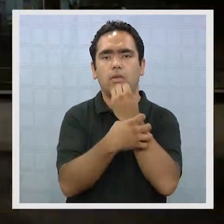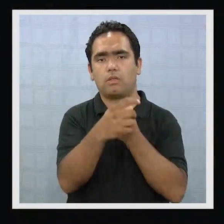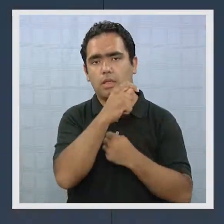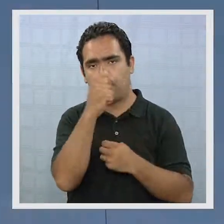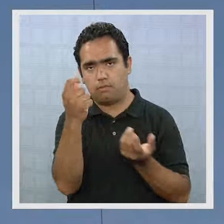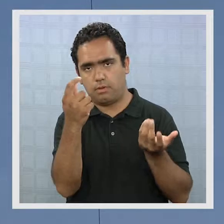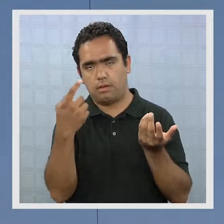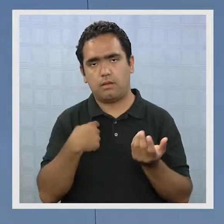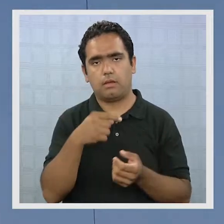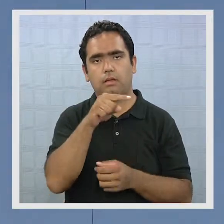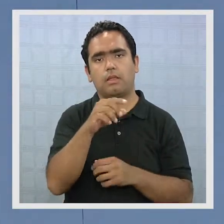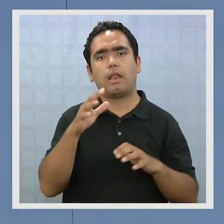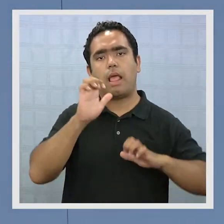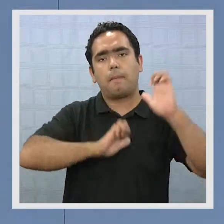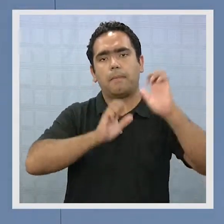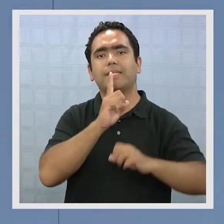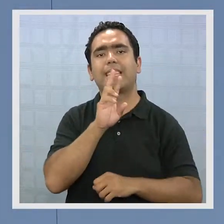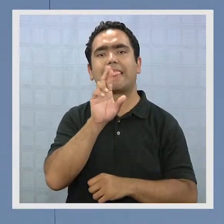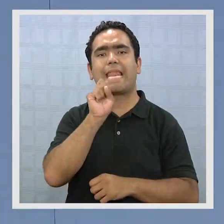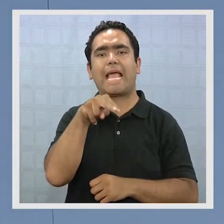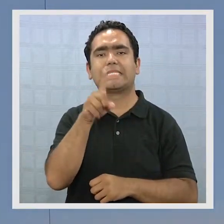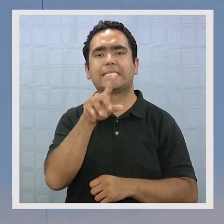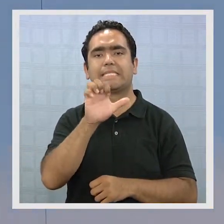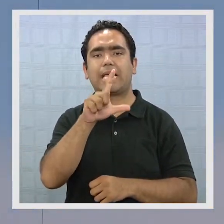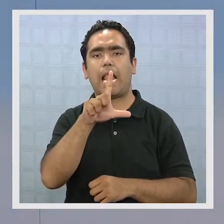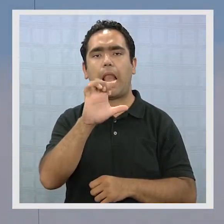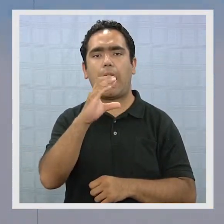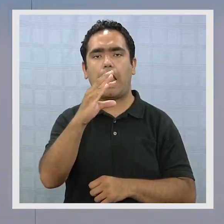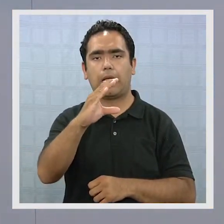-Cóndores de propiedad de la empresa Transelec.